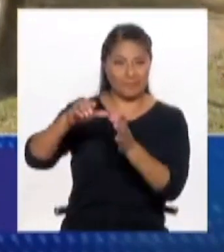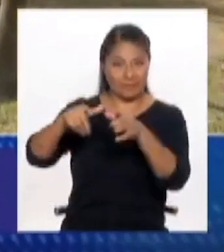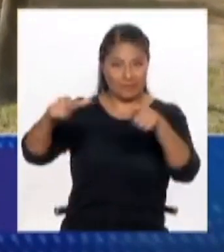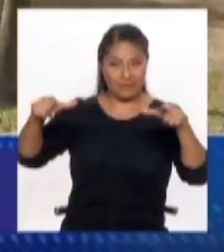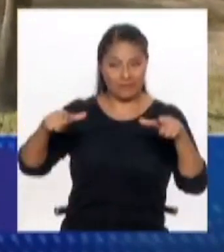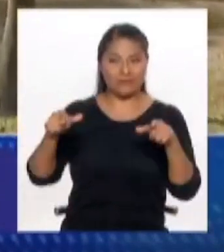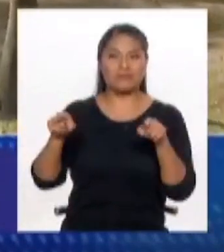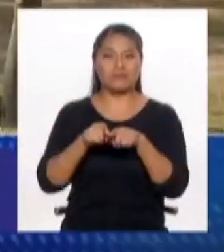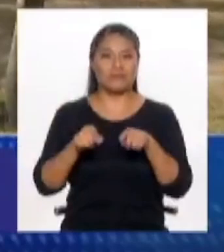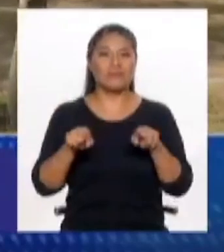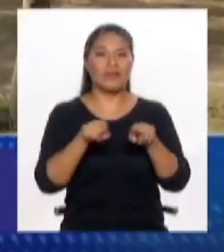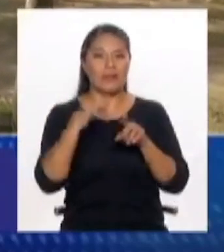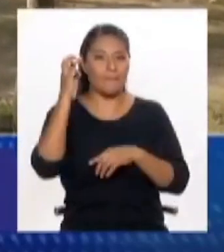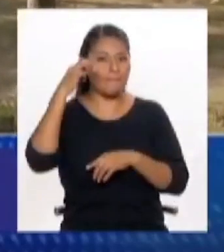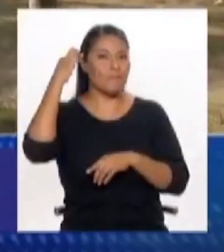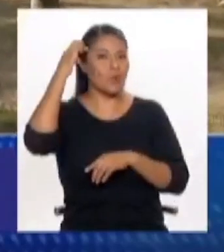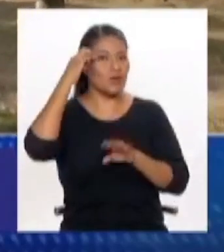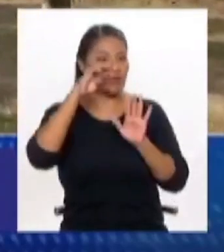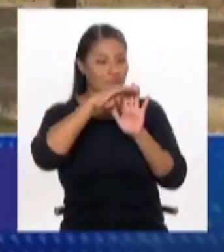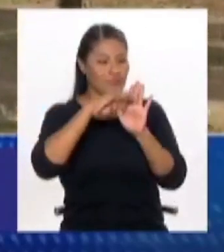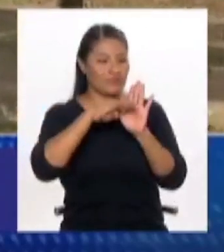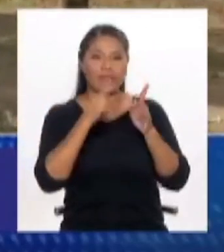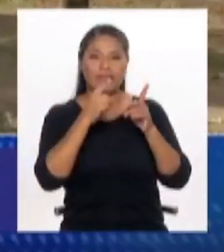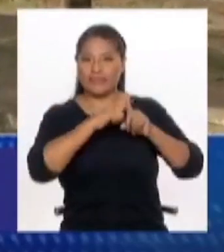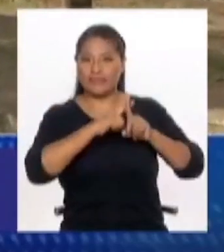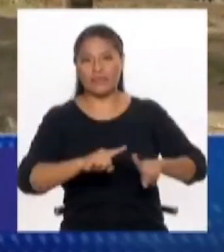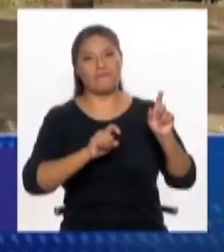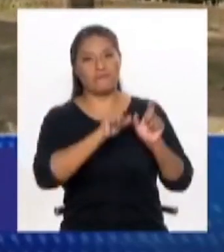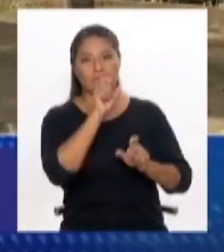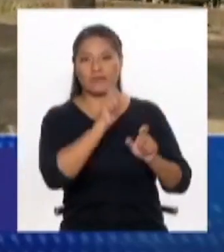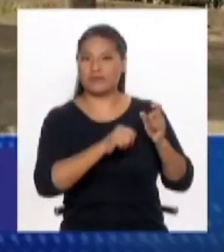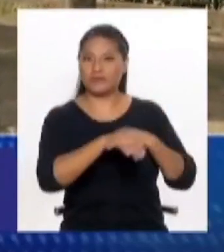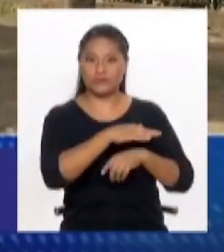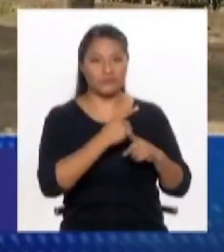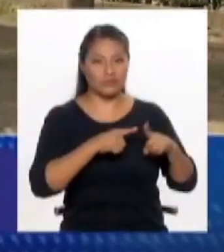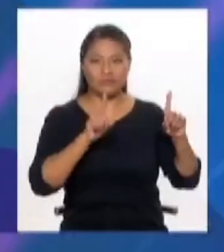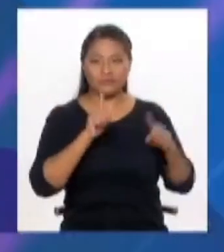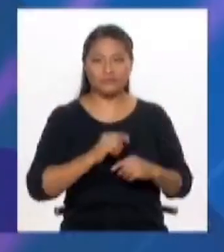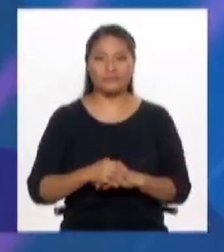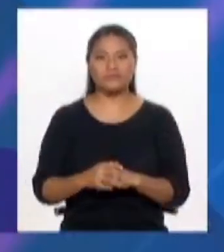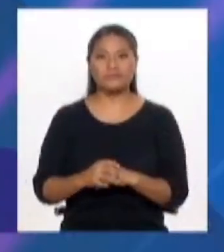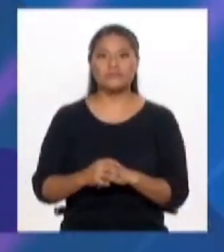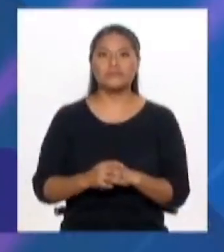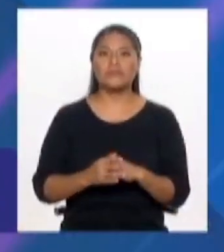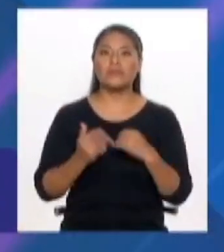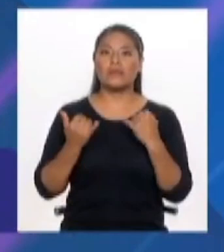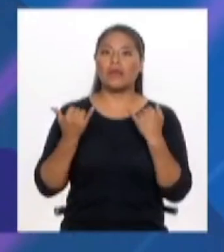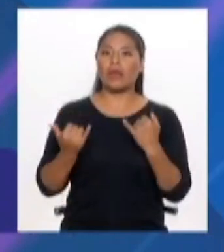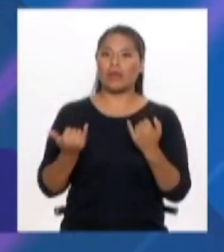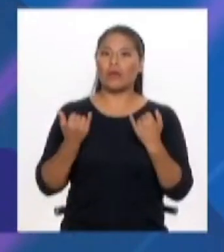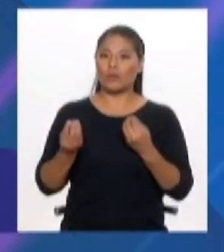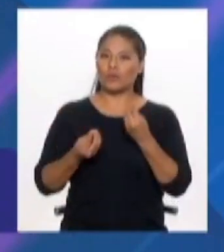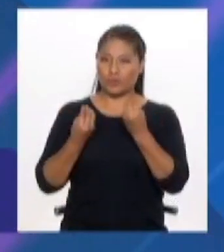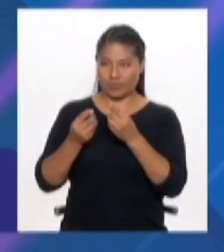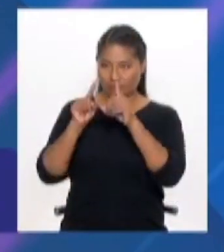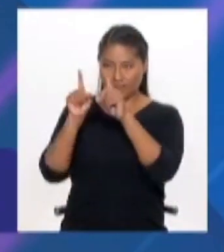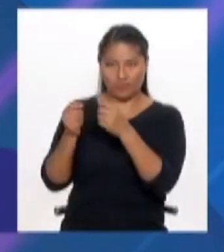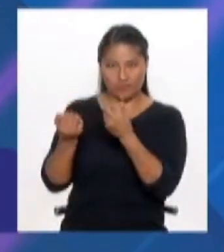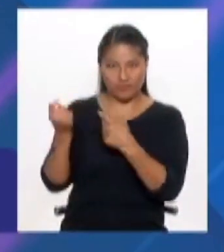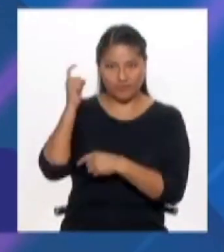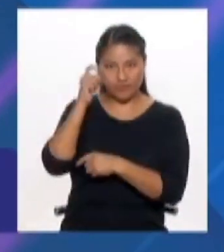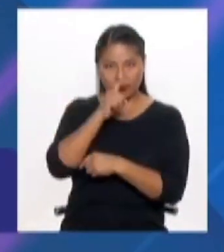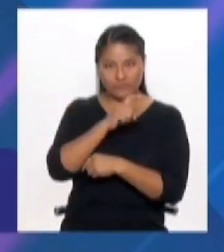espacios públicos bastante adversa a los ciudadanos. ¿Y por qué tenemos dificultades, Marta, para justamente